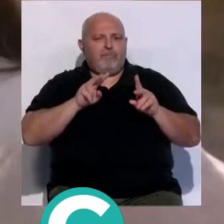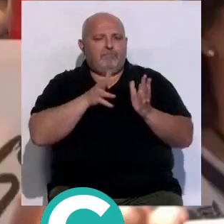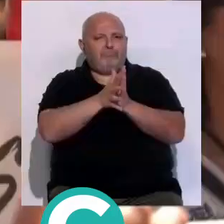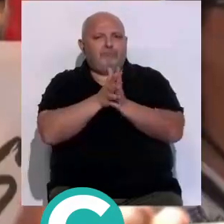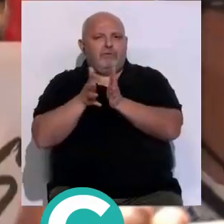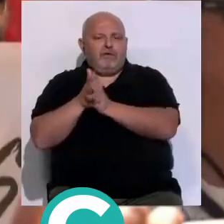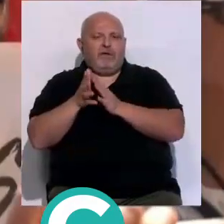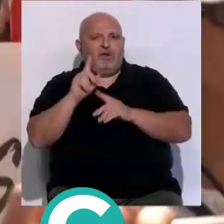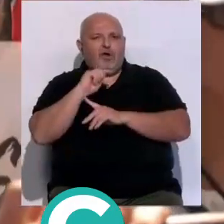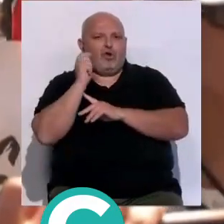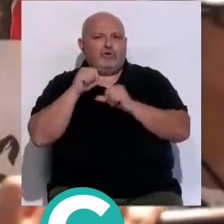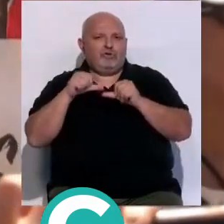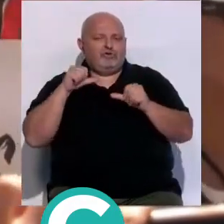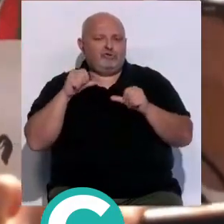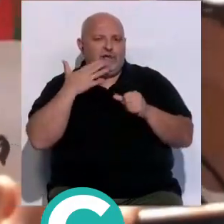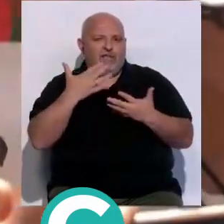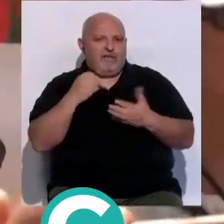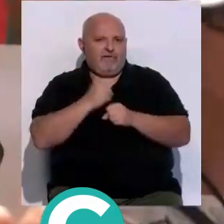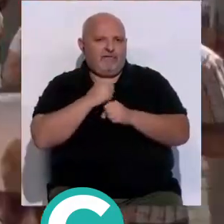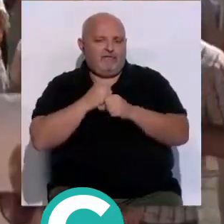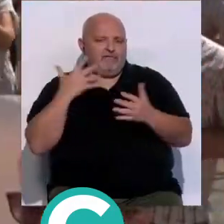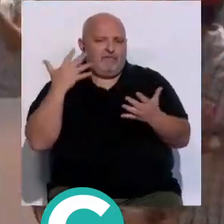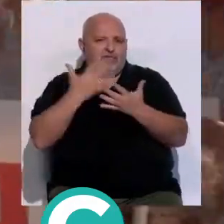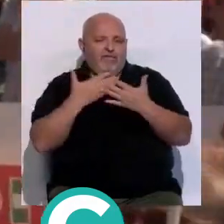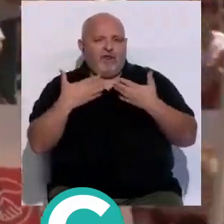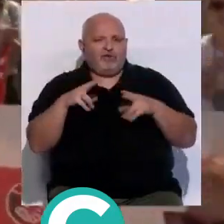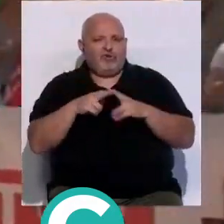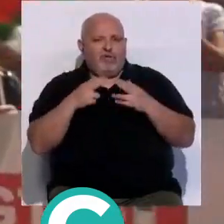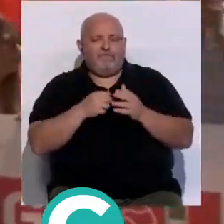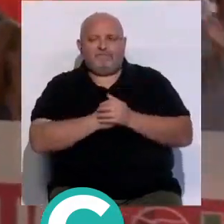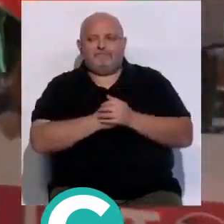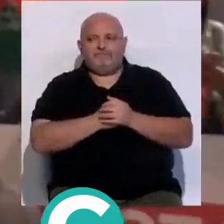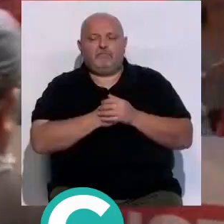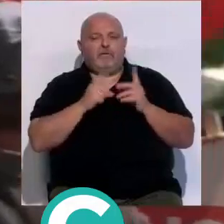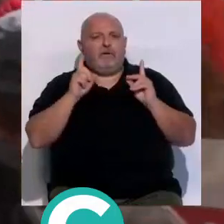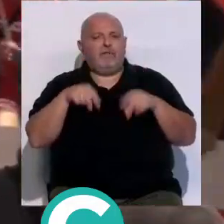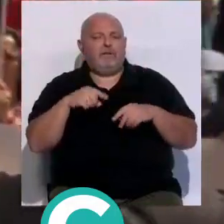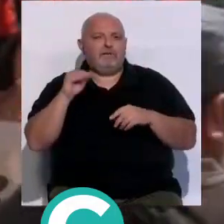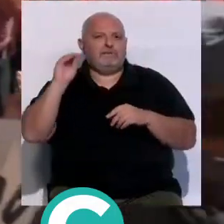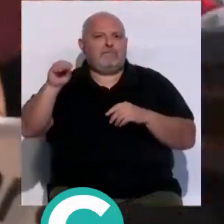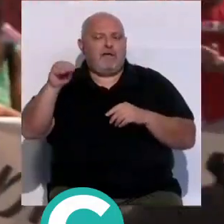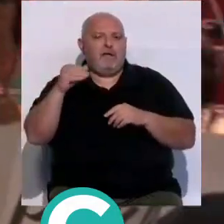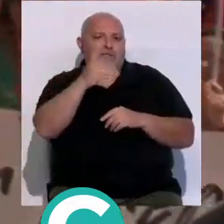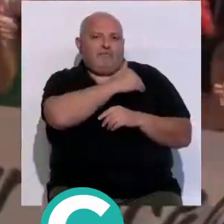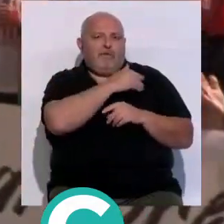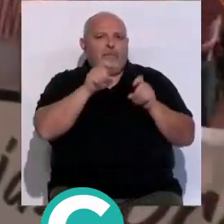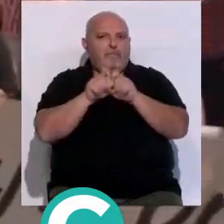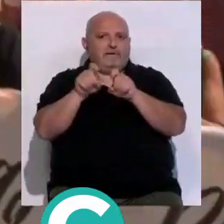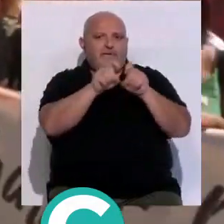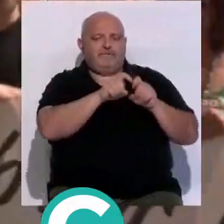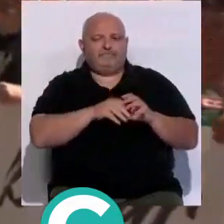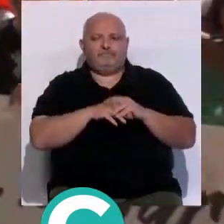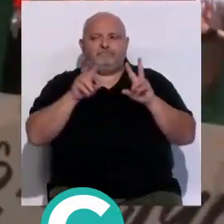relieve las conquistas sociolaborales conseguidas a través del diálogo social, también han dado un toque de atención a la patronal.